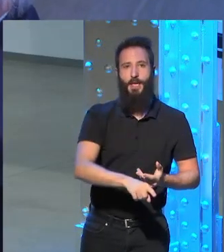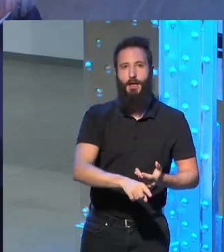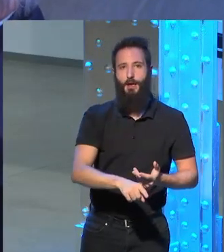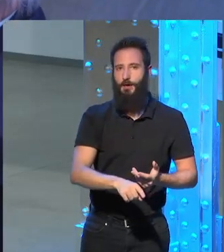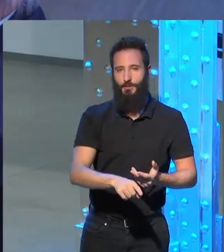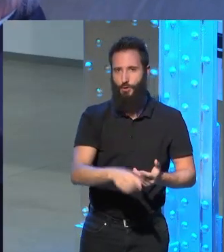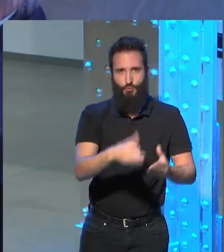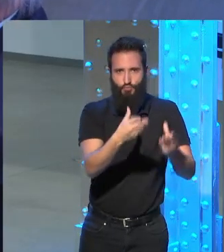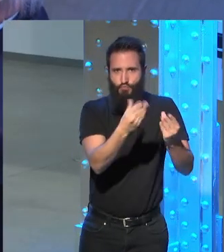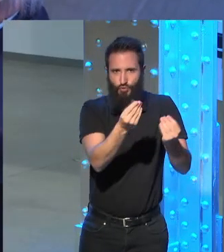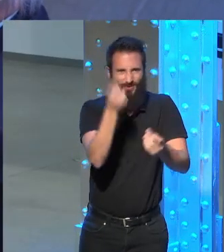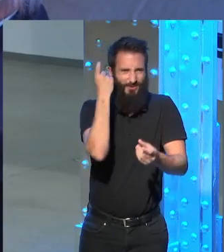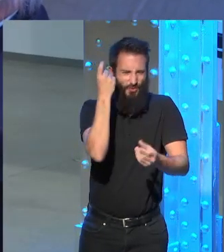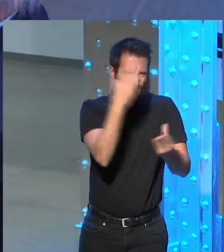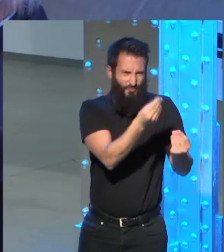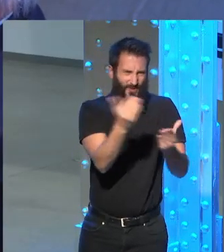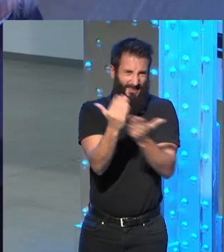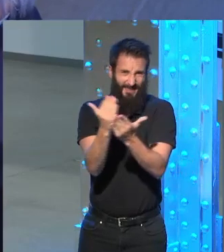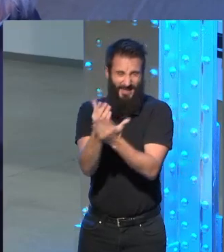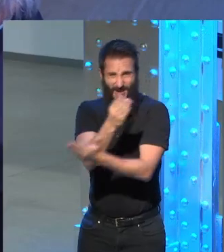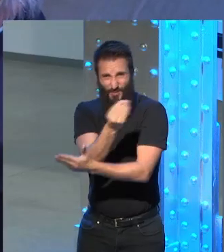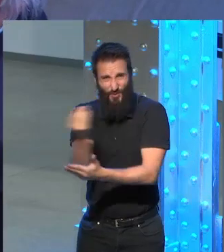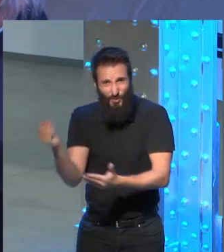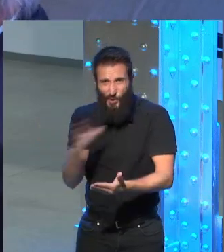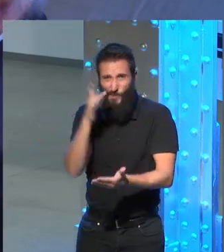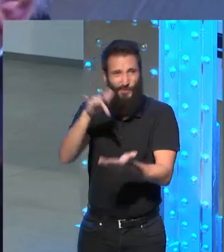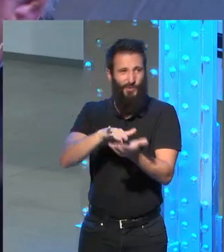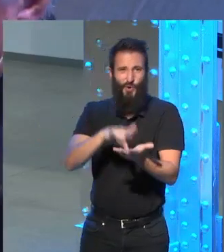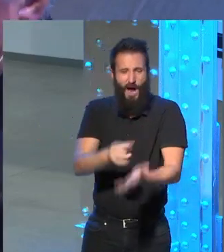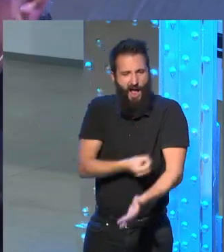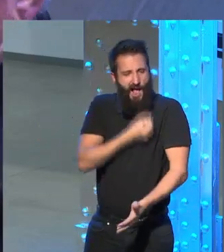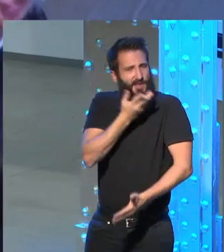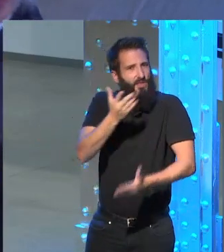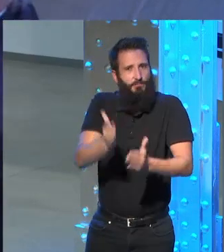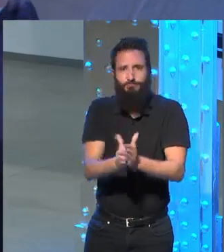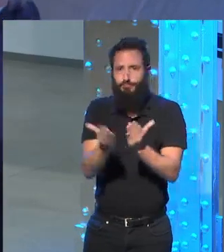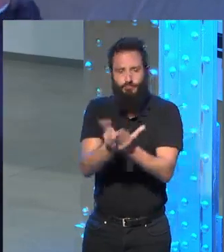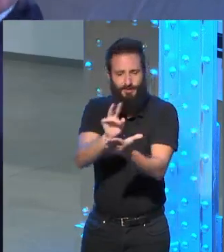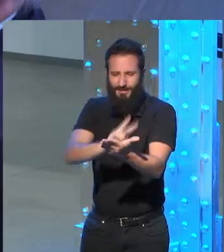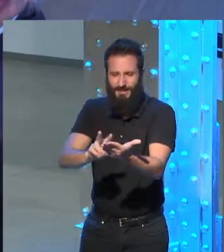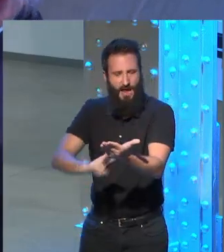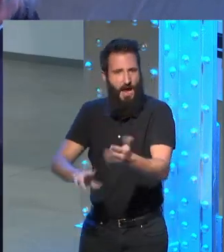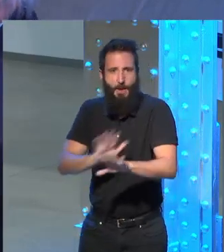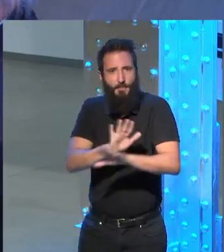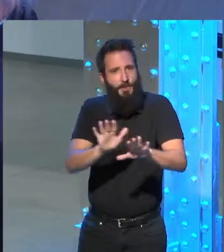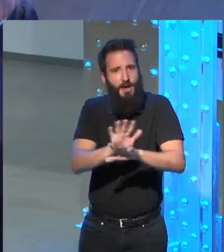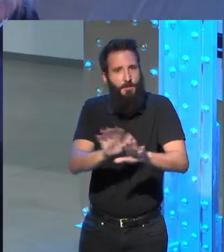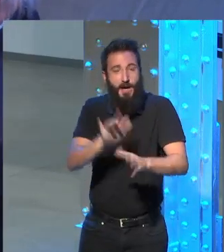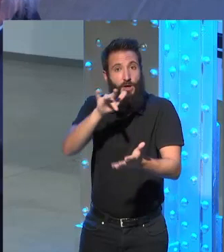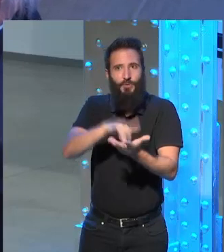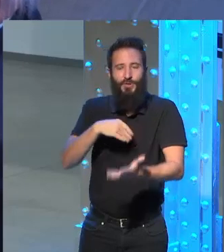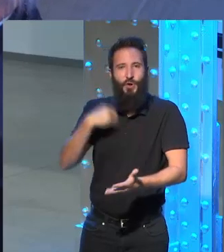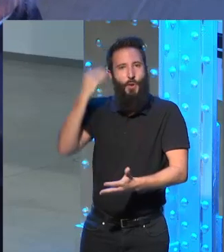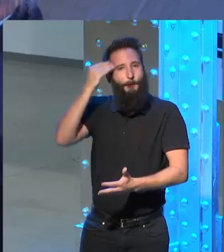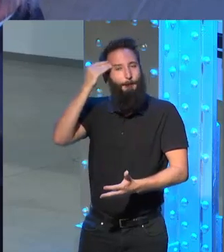muchos de estos estudiantes estaban allí por su afición a la lectura y eran para